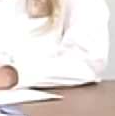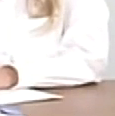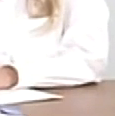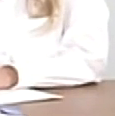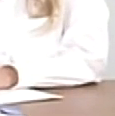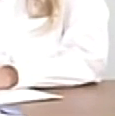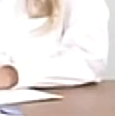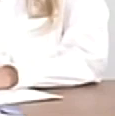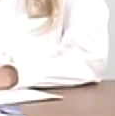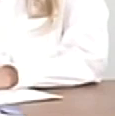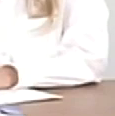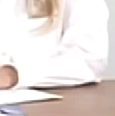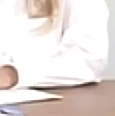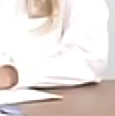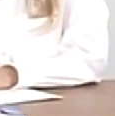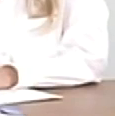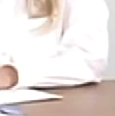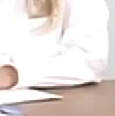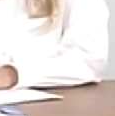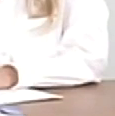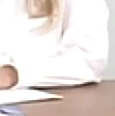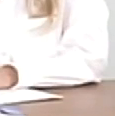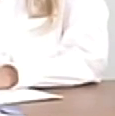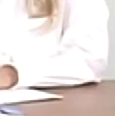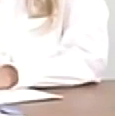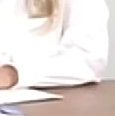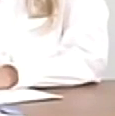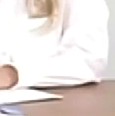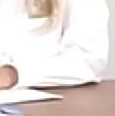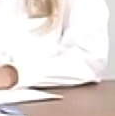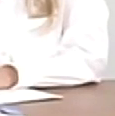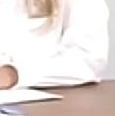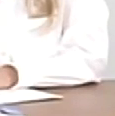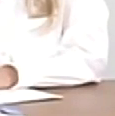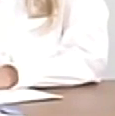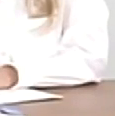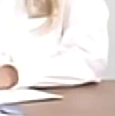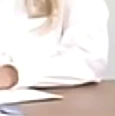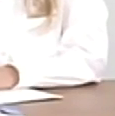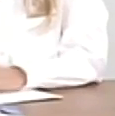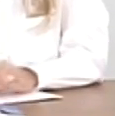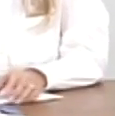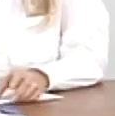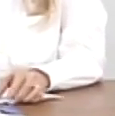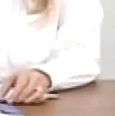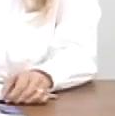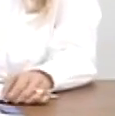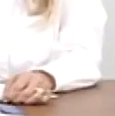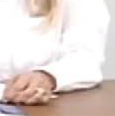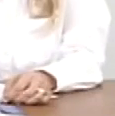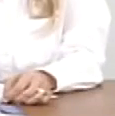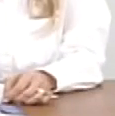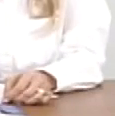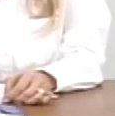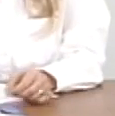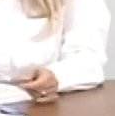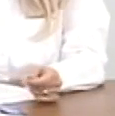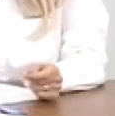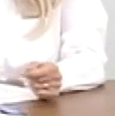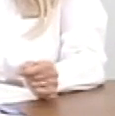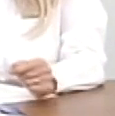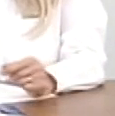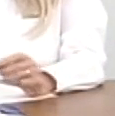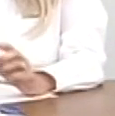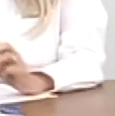a los compatriotas del carnet de la patria. Más de nueve millones. Este abril he aprobado